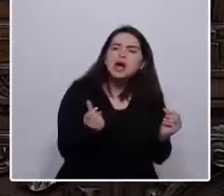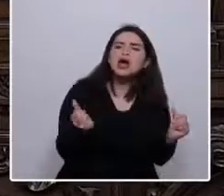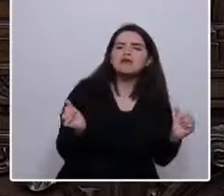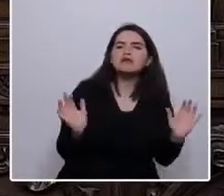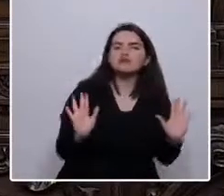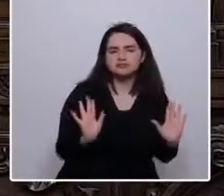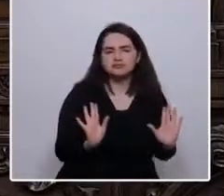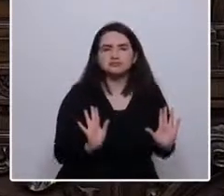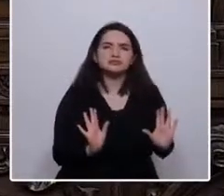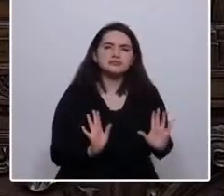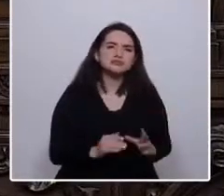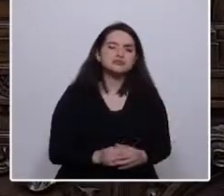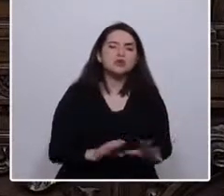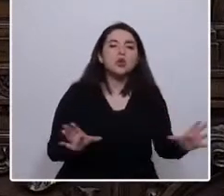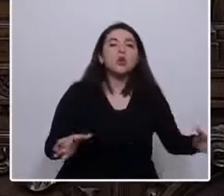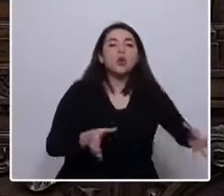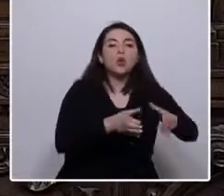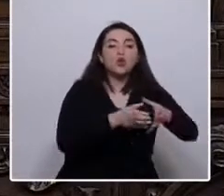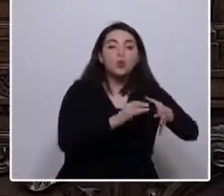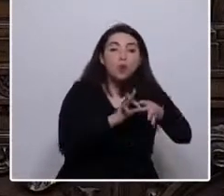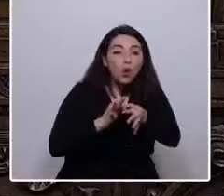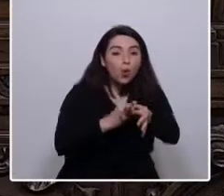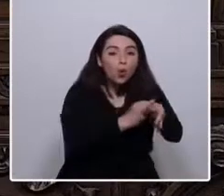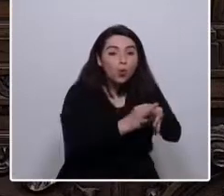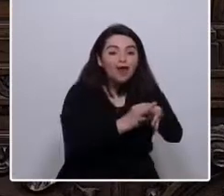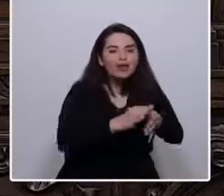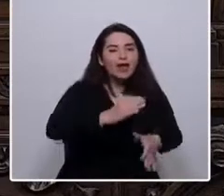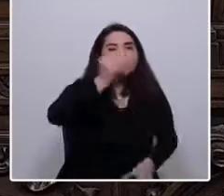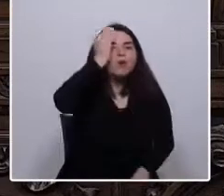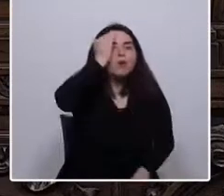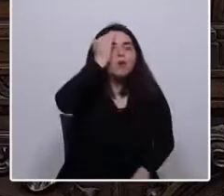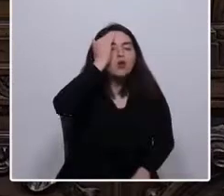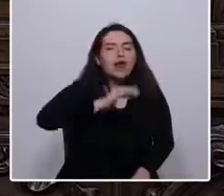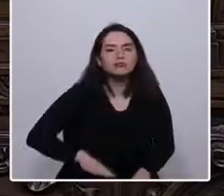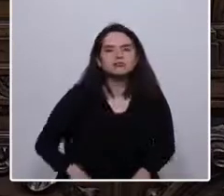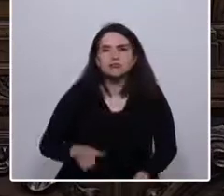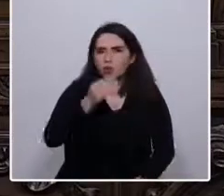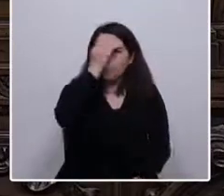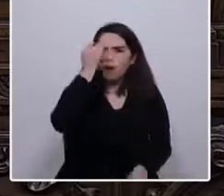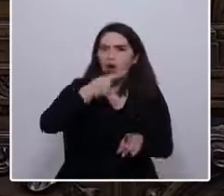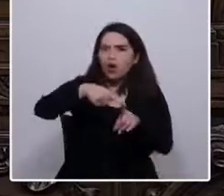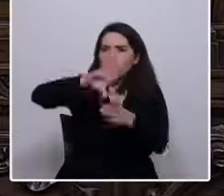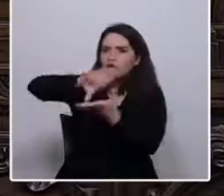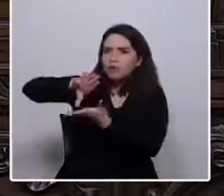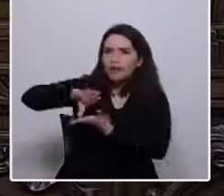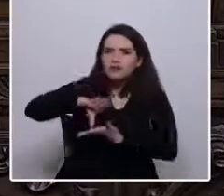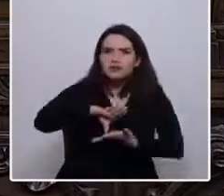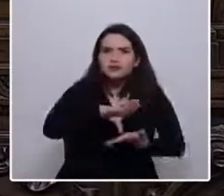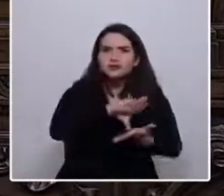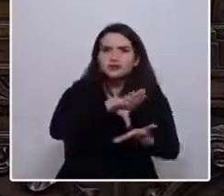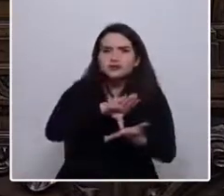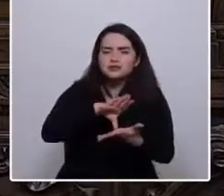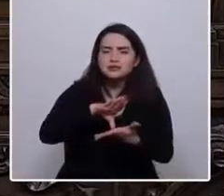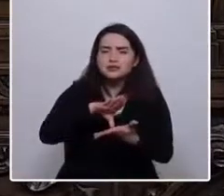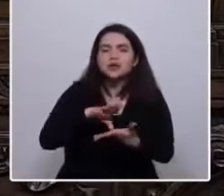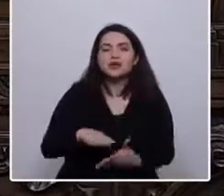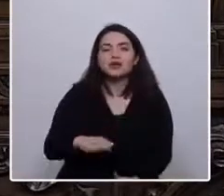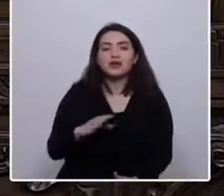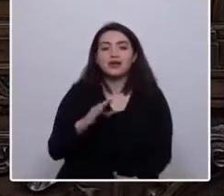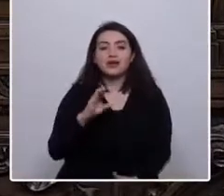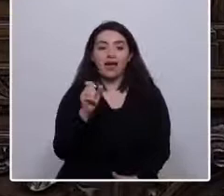la unidad popular. Preocupado por lo que vio en nuestro país, Fidel Castro le recomendó a Allende que